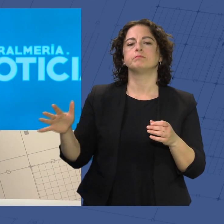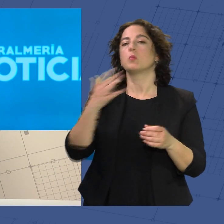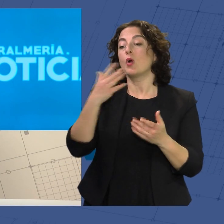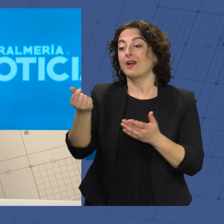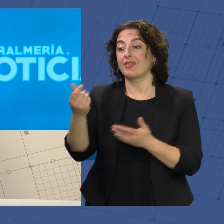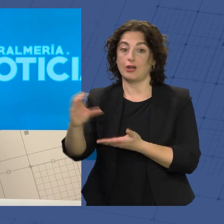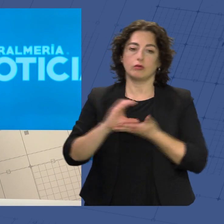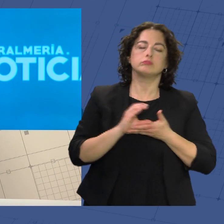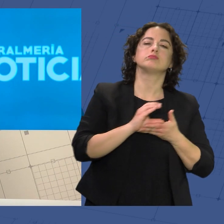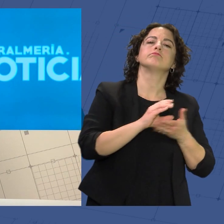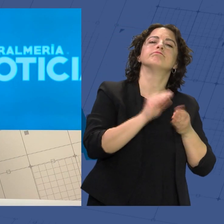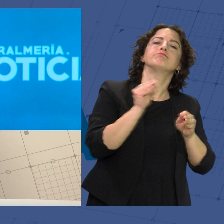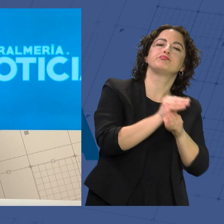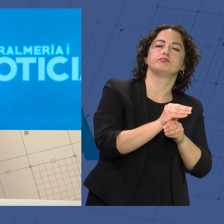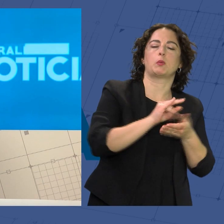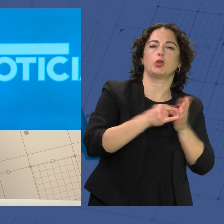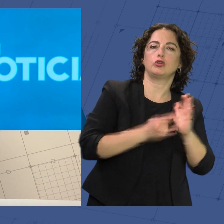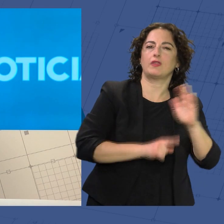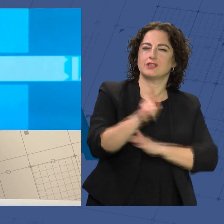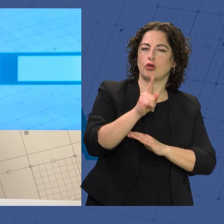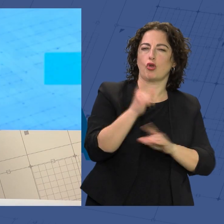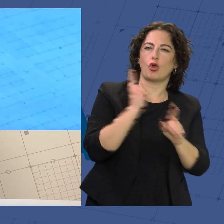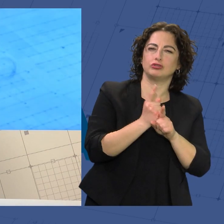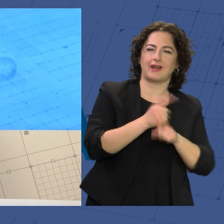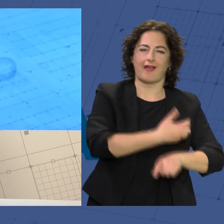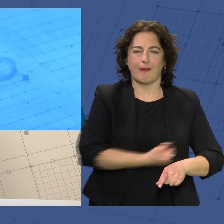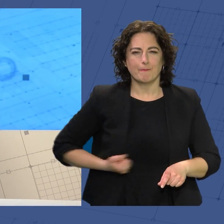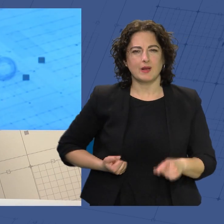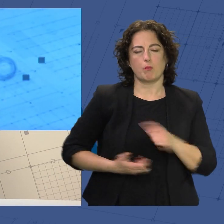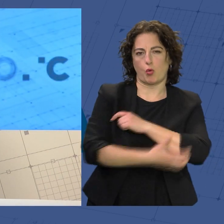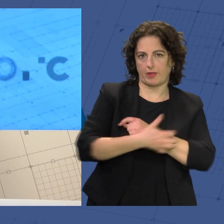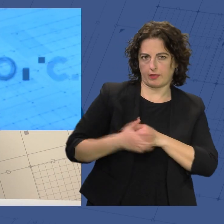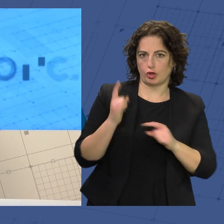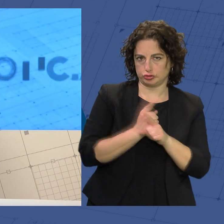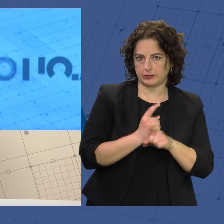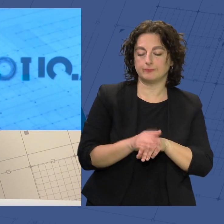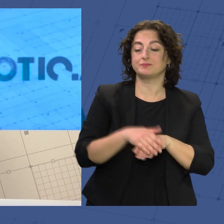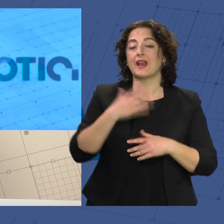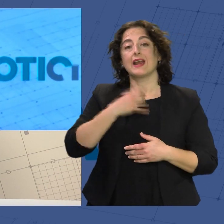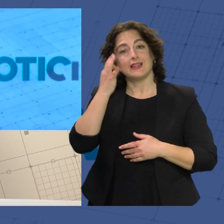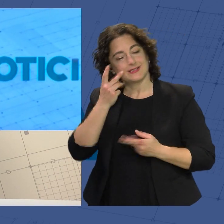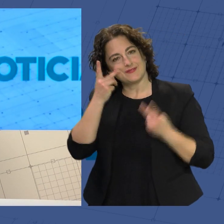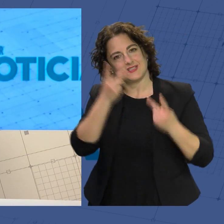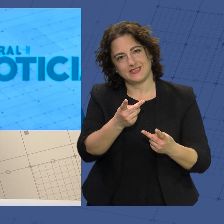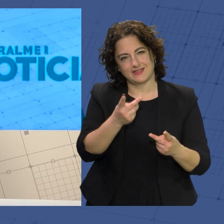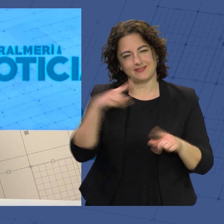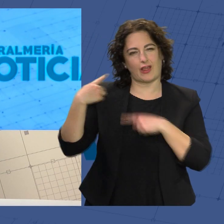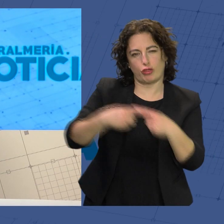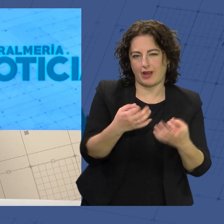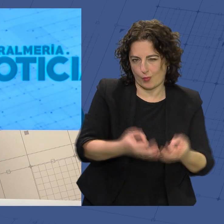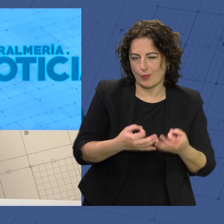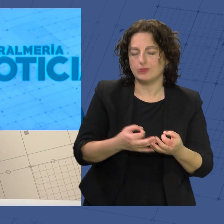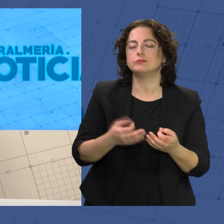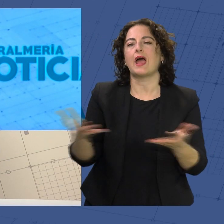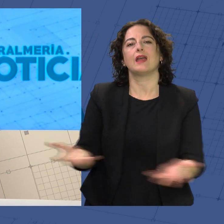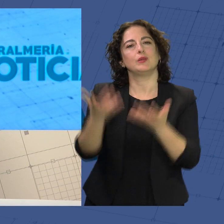desarrollo para luchar contra la pobreza y el hambre. La alcaldesa de Almería ha visitado este tradicional rastrillo y ha animado a